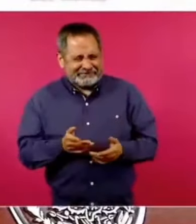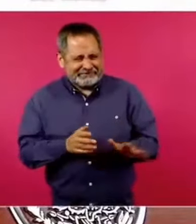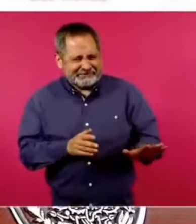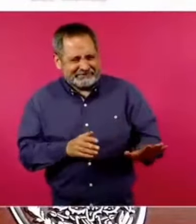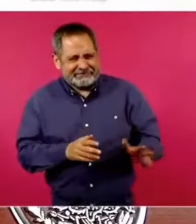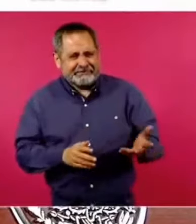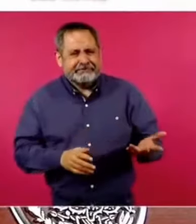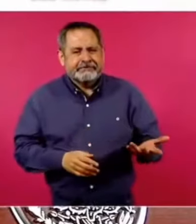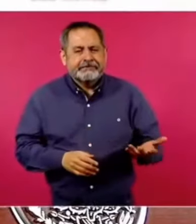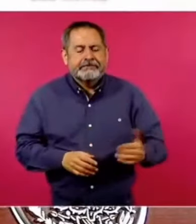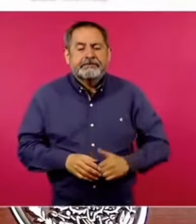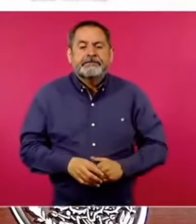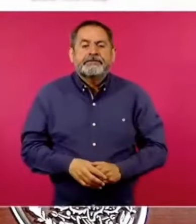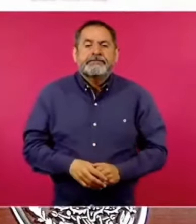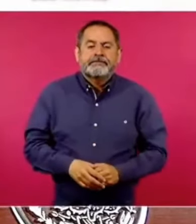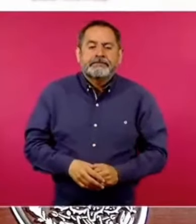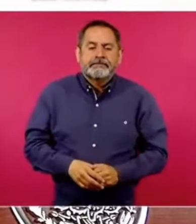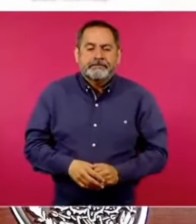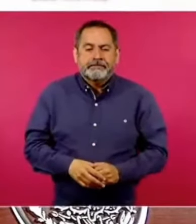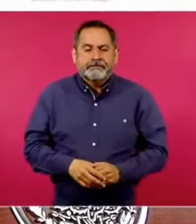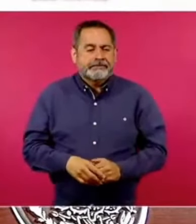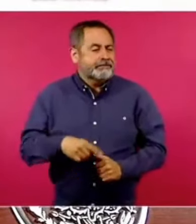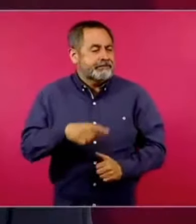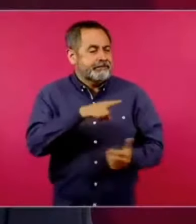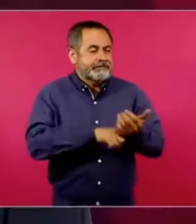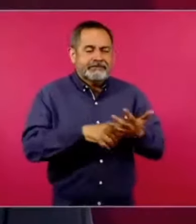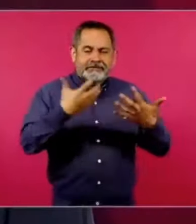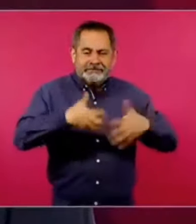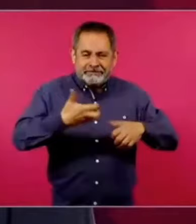que tienen sus empresas,